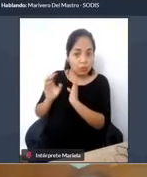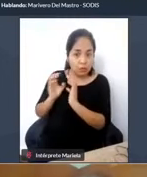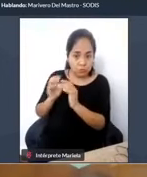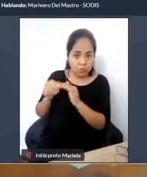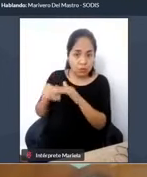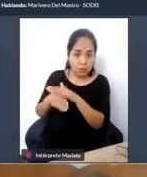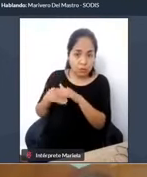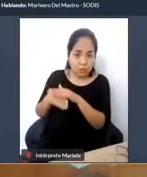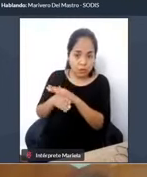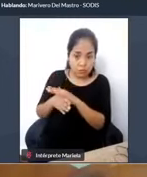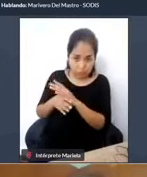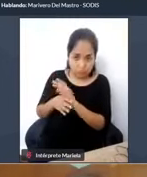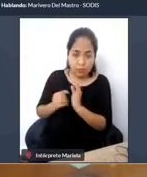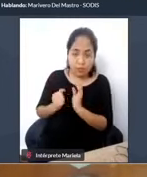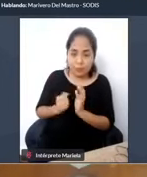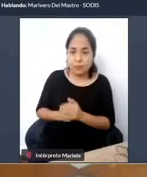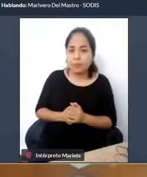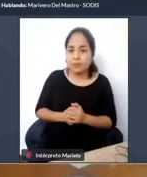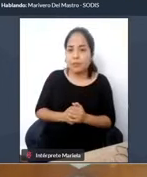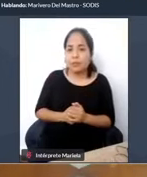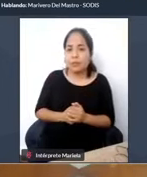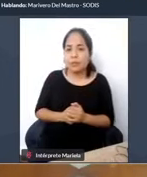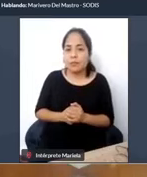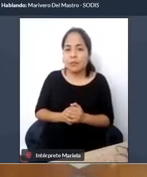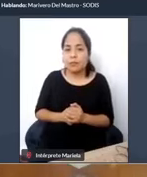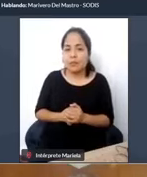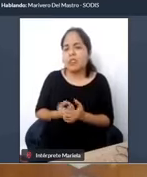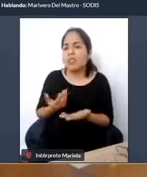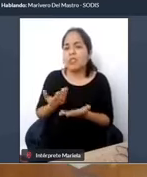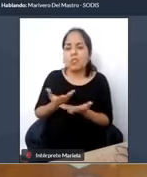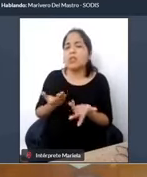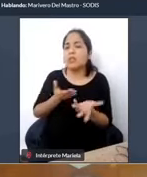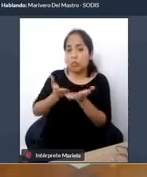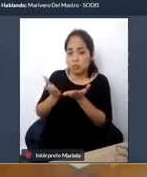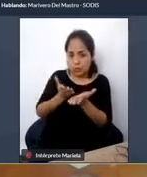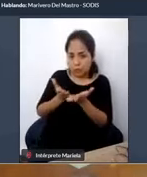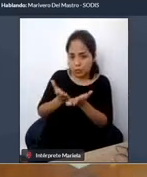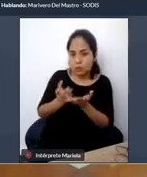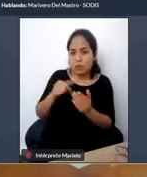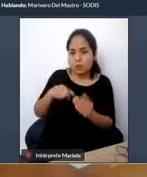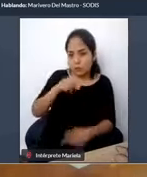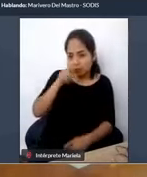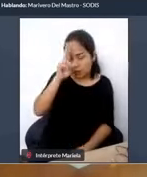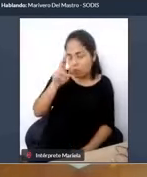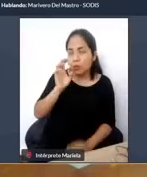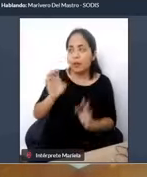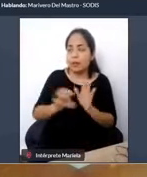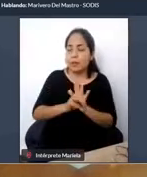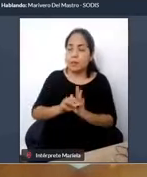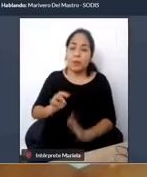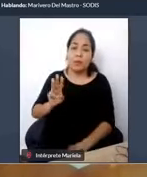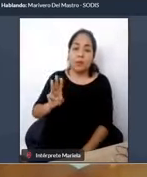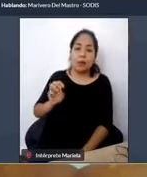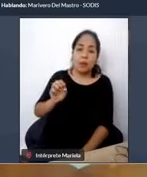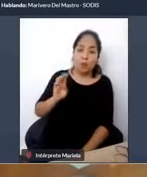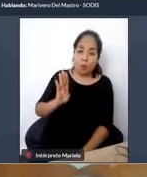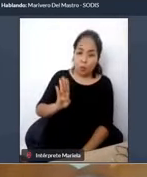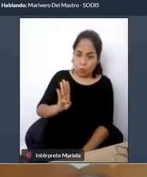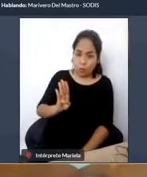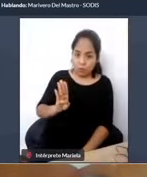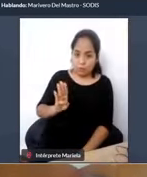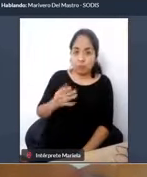servicios de transporte que brinda el país. por ejemplo, la web, la web de un sistema de